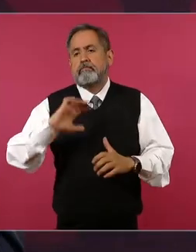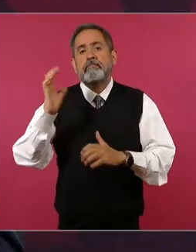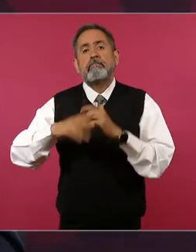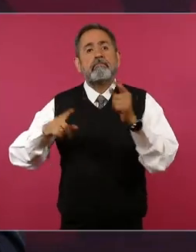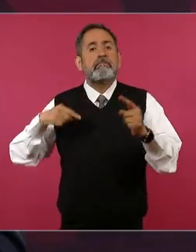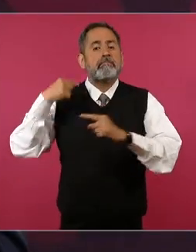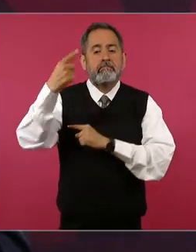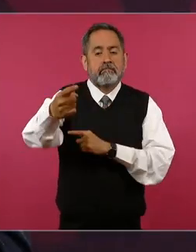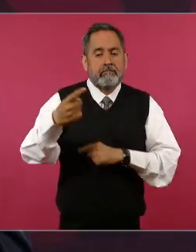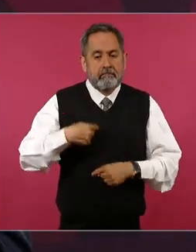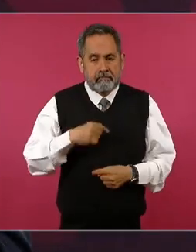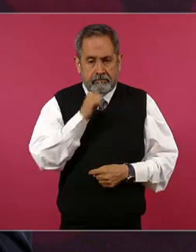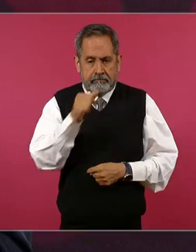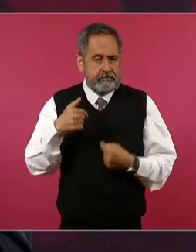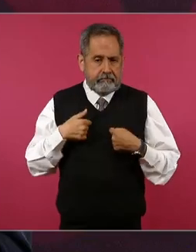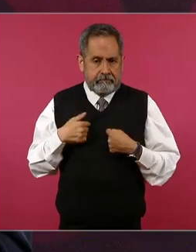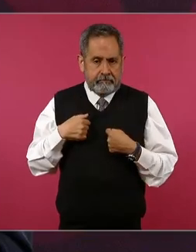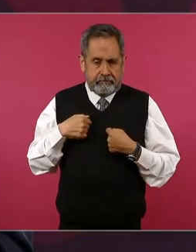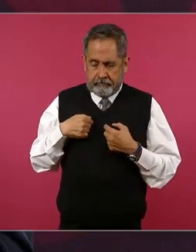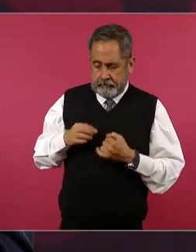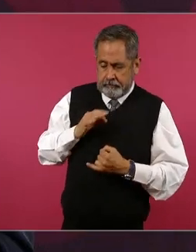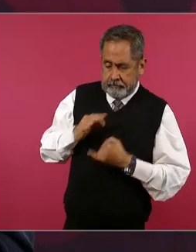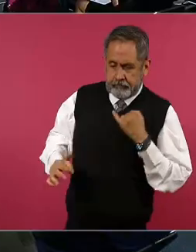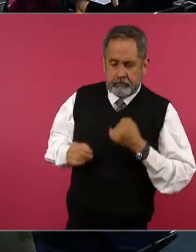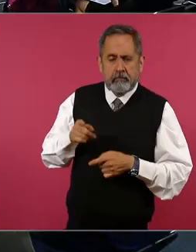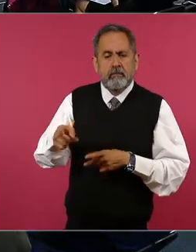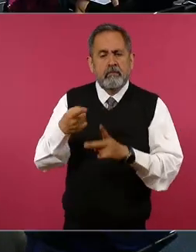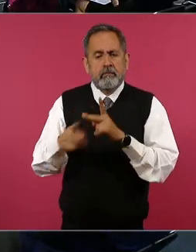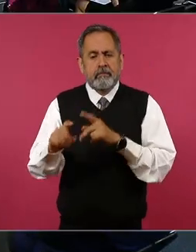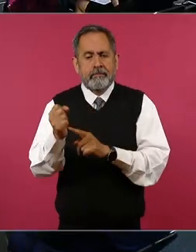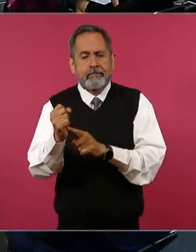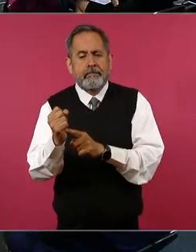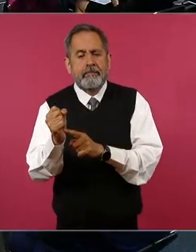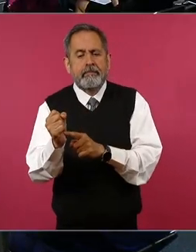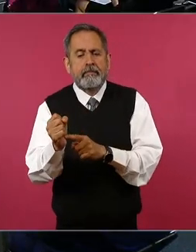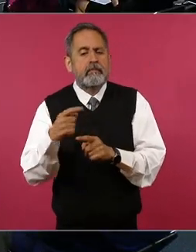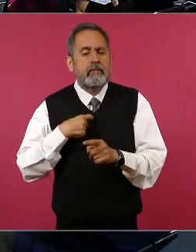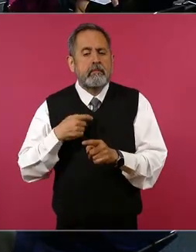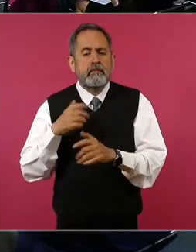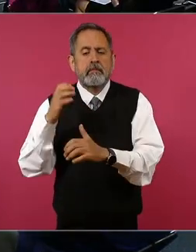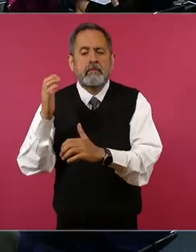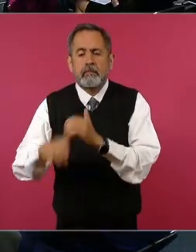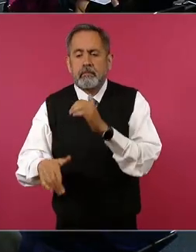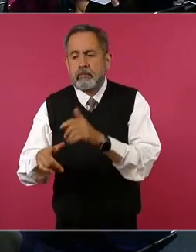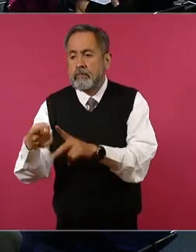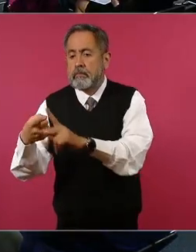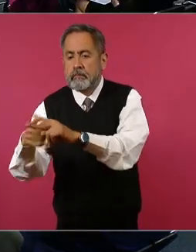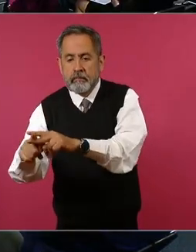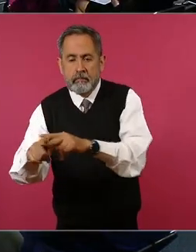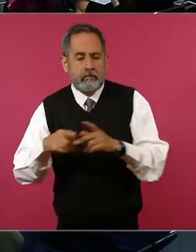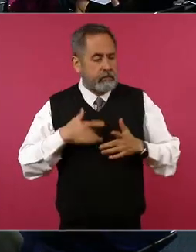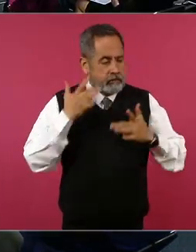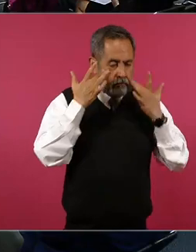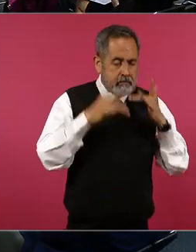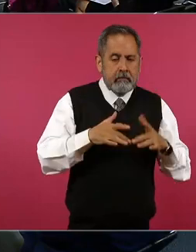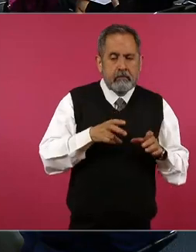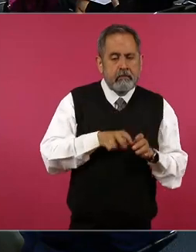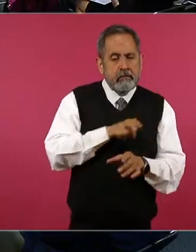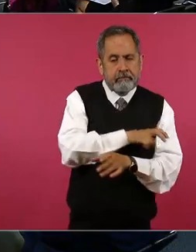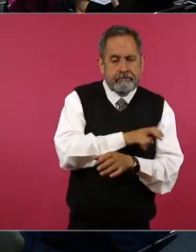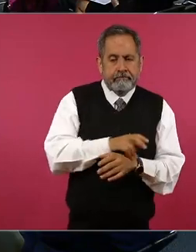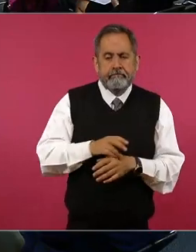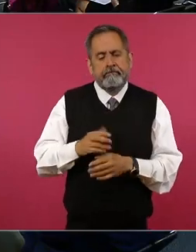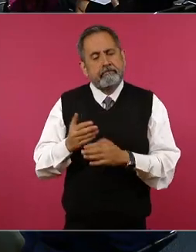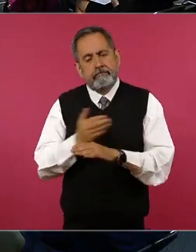este aunque entran en septiembre pero yo ya voy de salida y agradecerle mucho a las